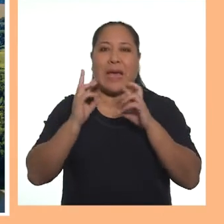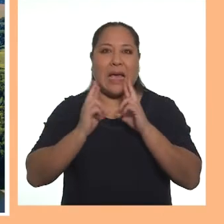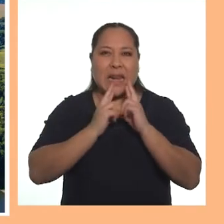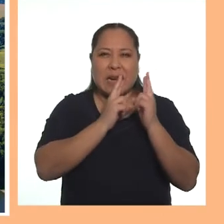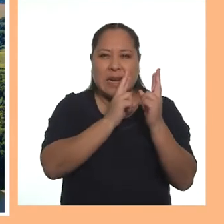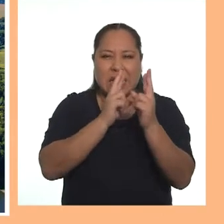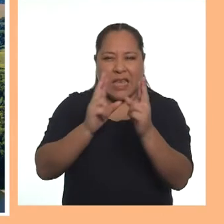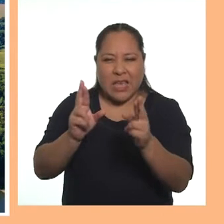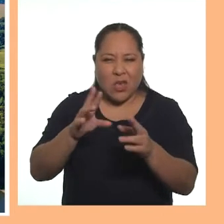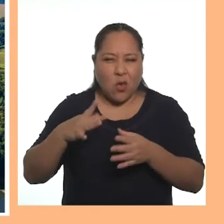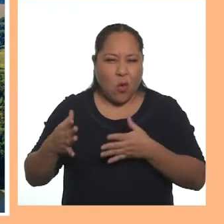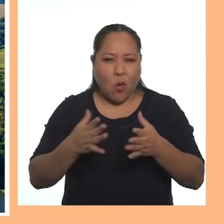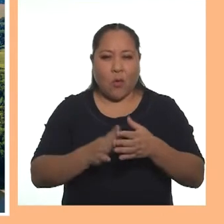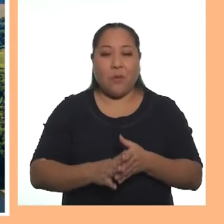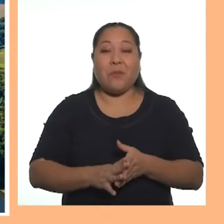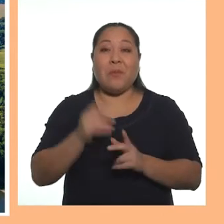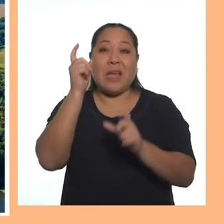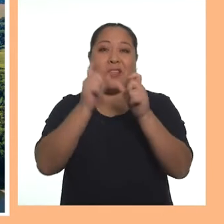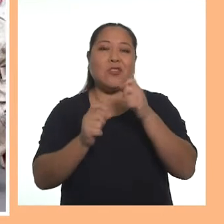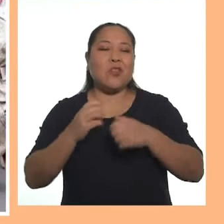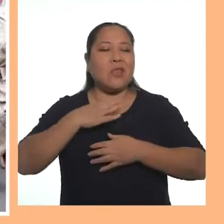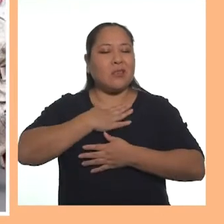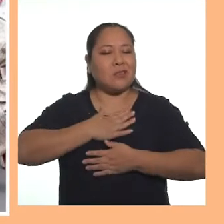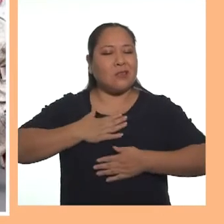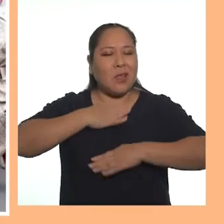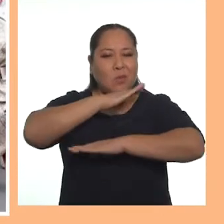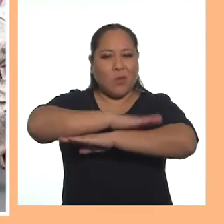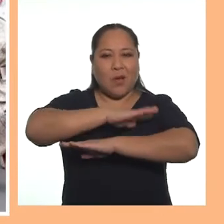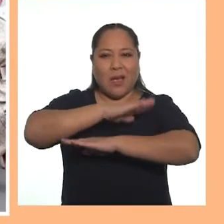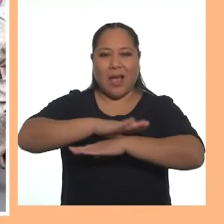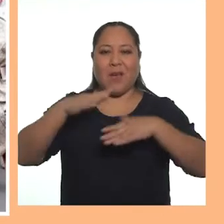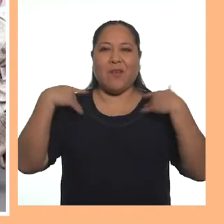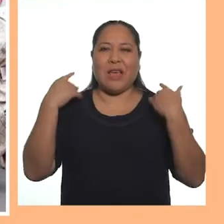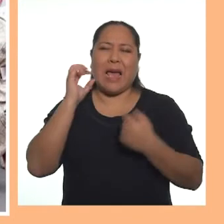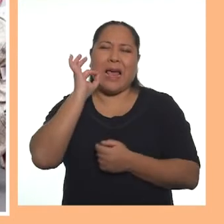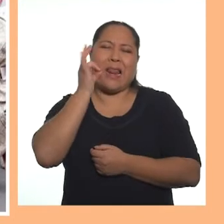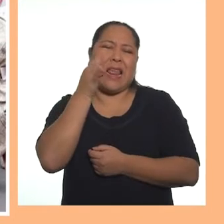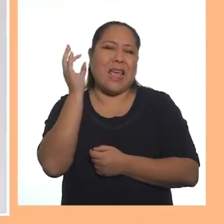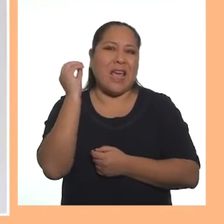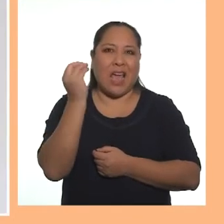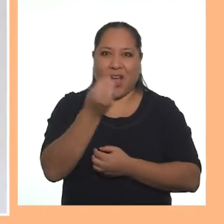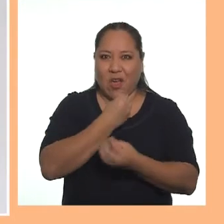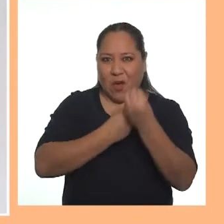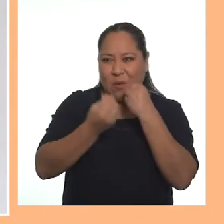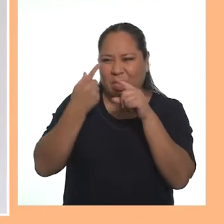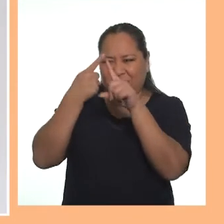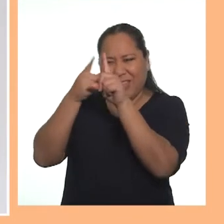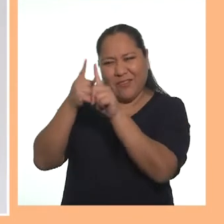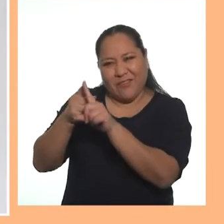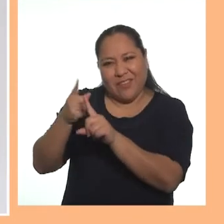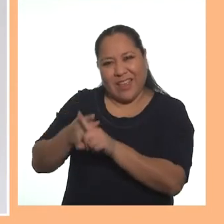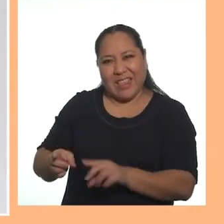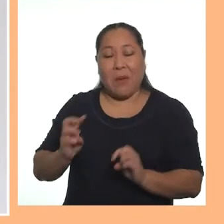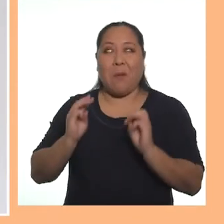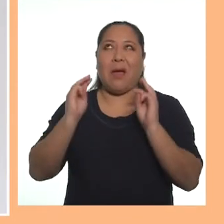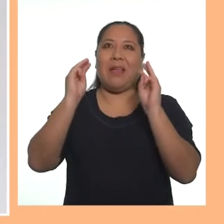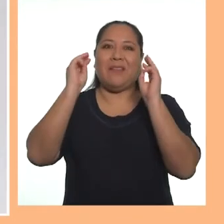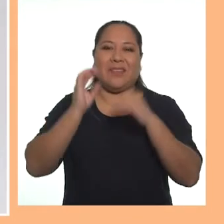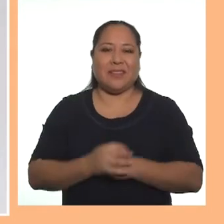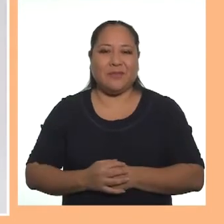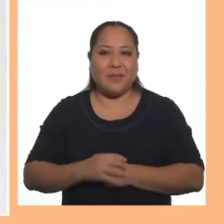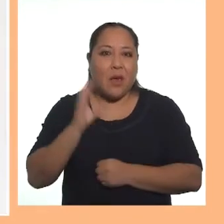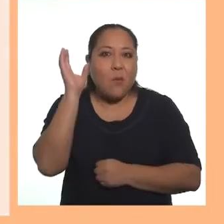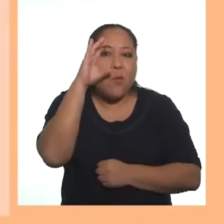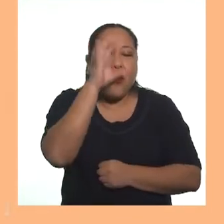que tiene ríos caudalosos gente amable y alegre rica comida entre otras